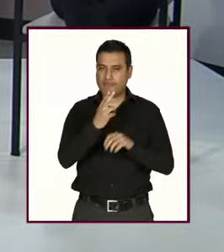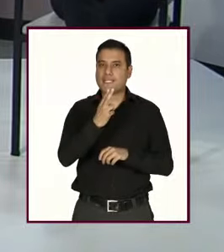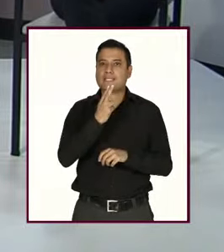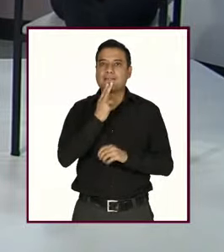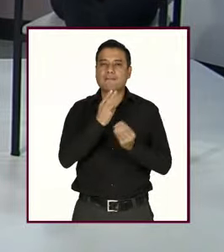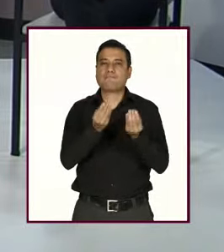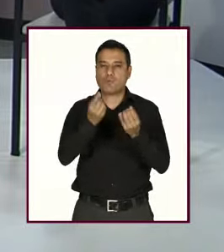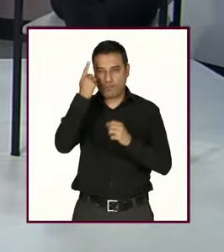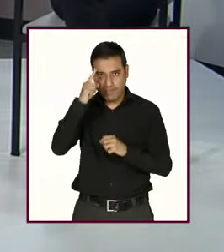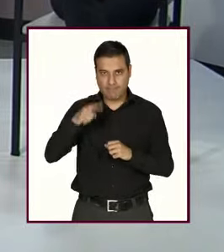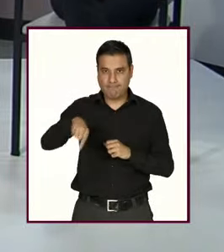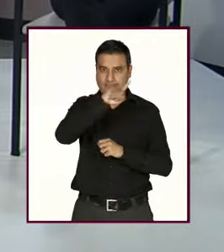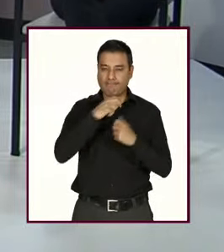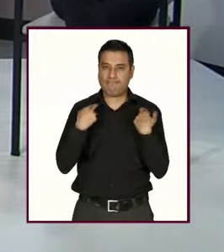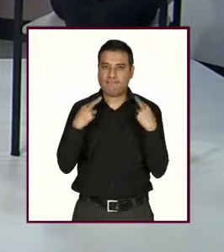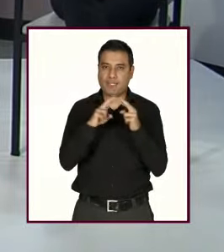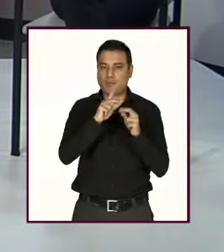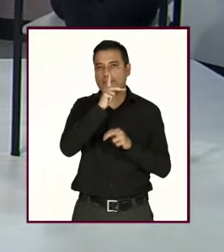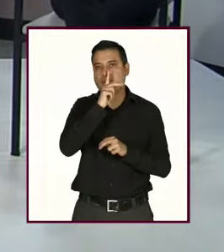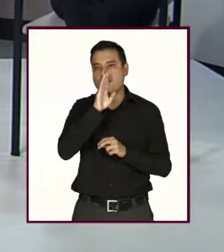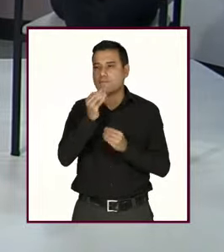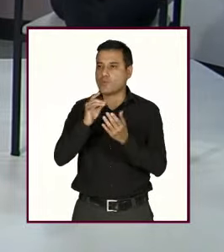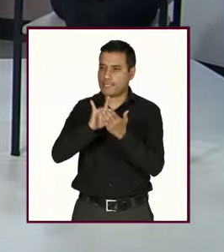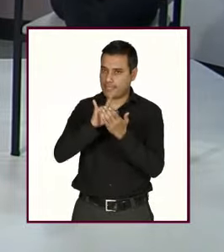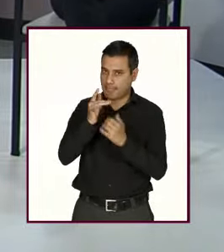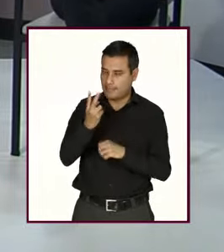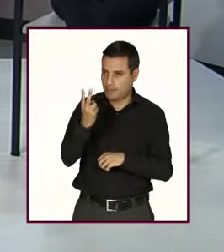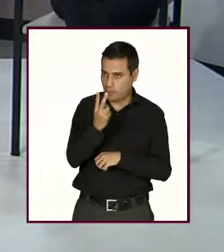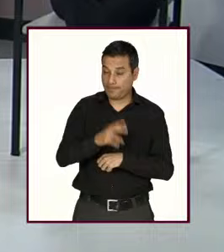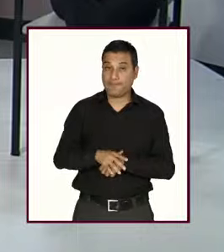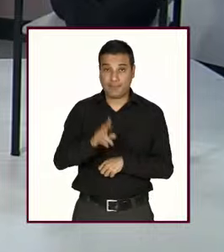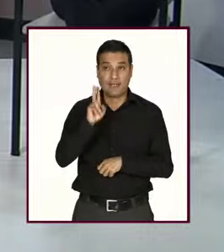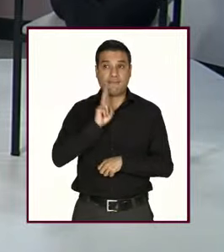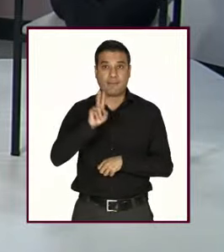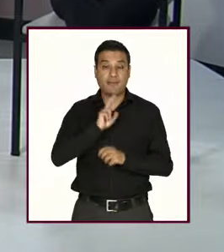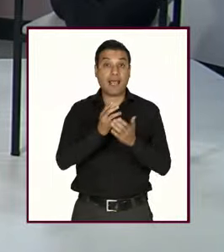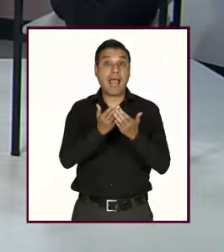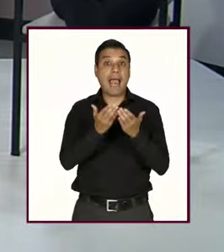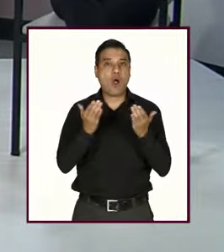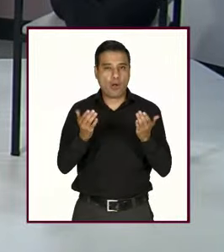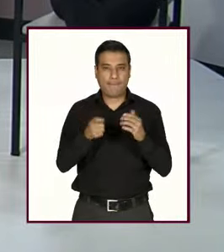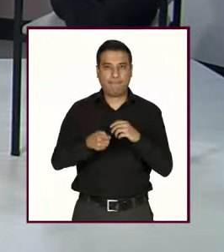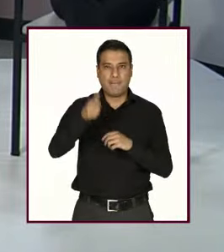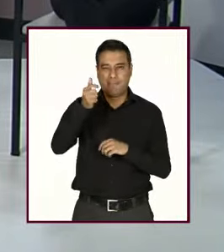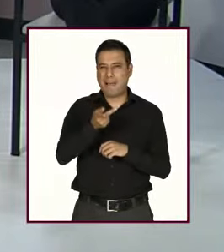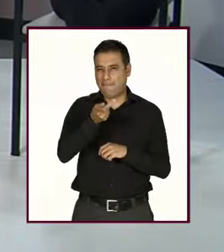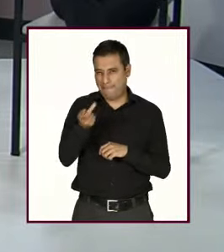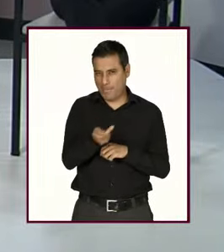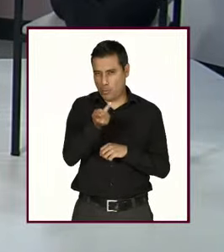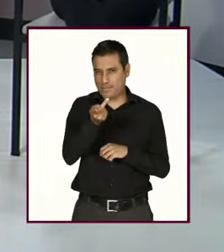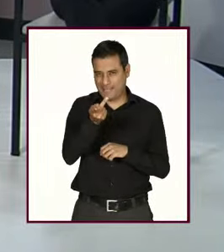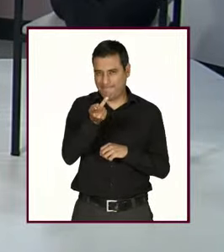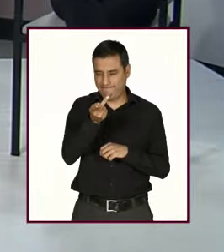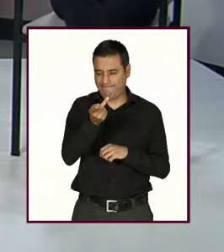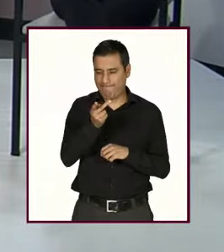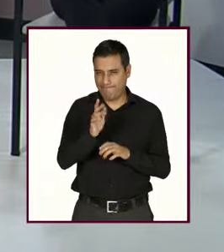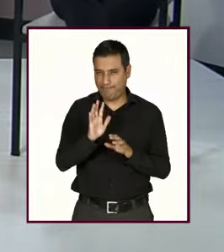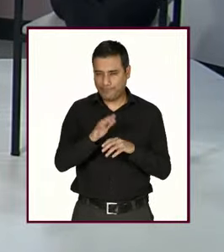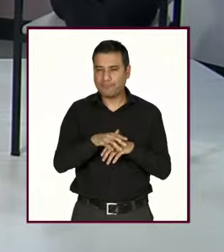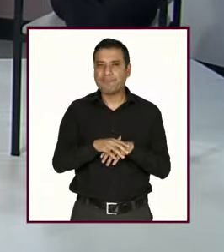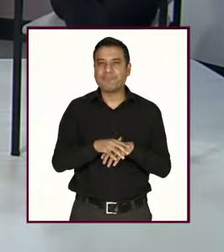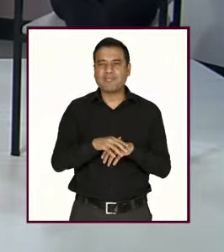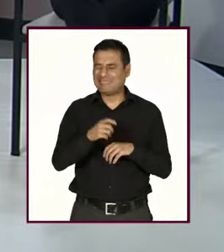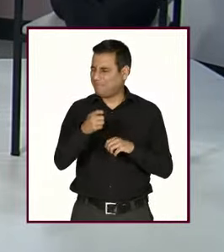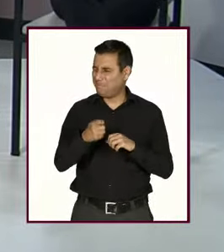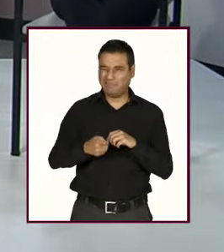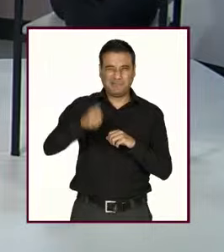comunidad muchas gracias a ambas y que les parece si revisamos la primera pregunta recuerden la primera pregunta la detonadora